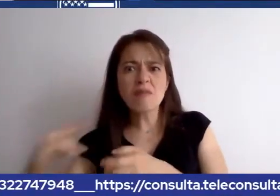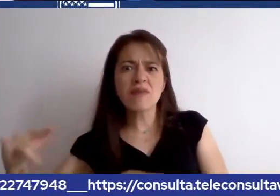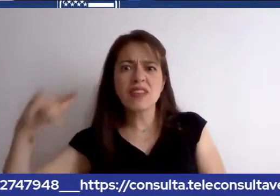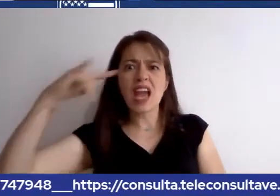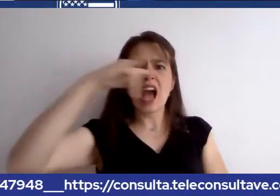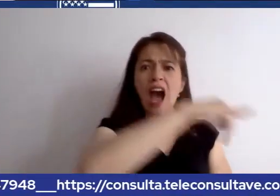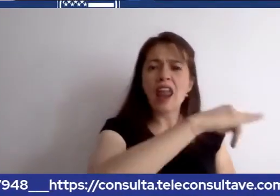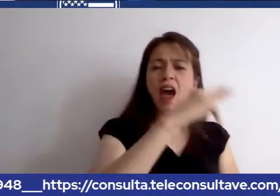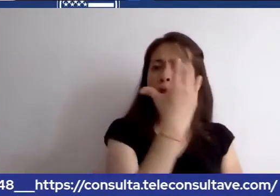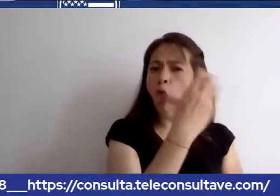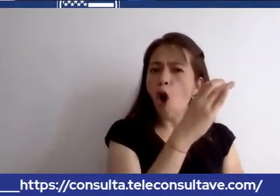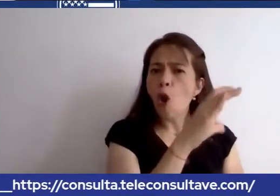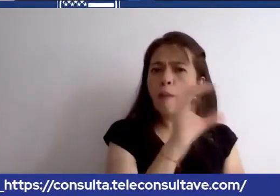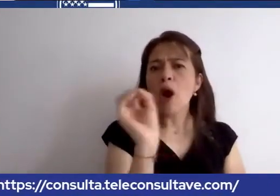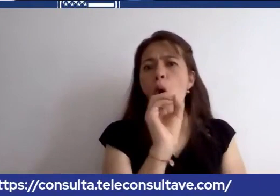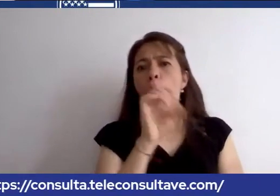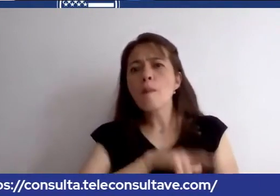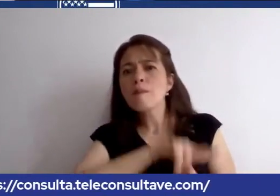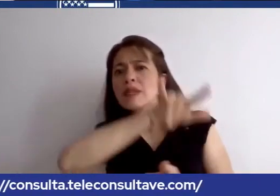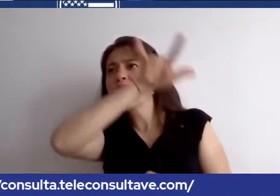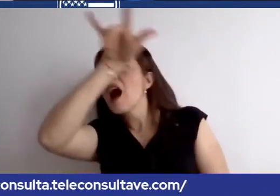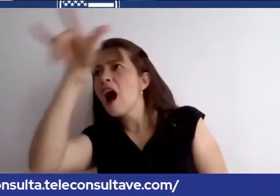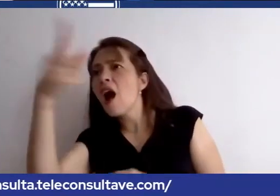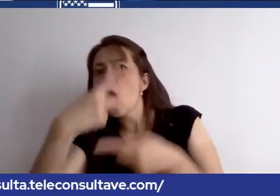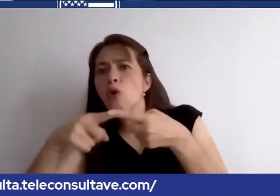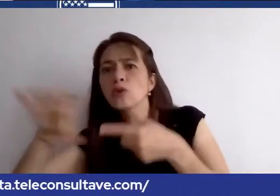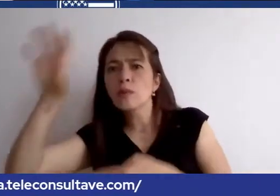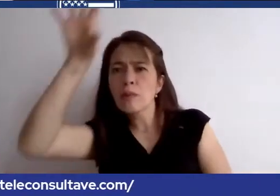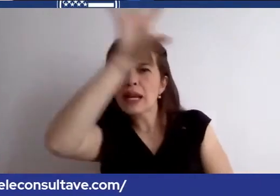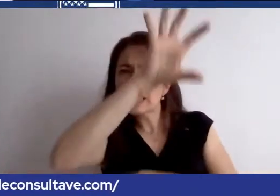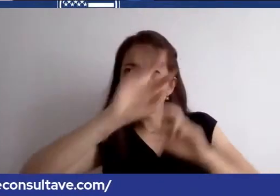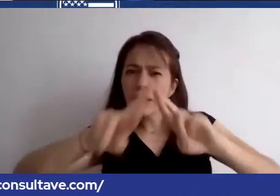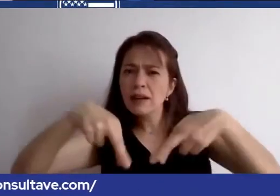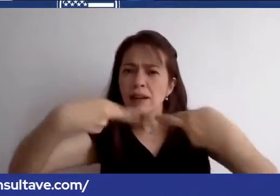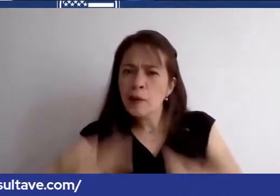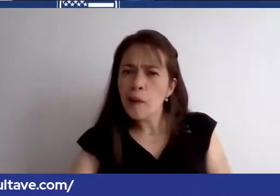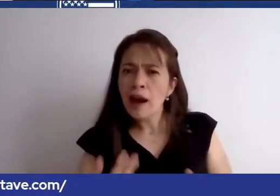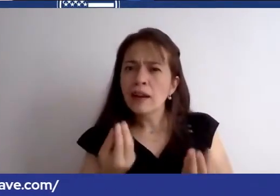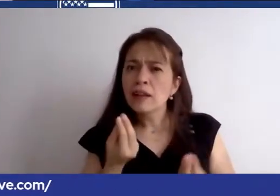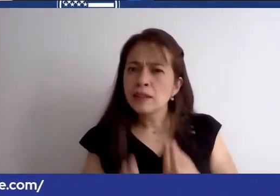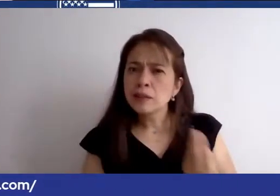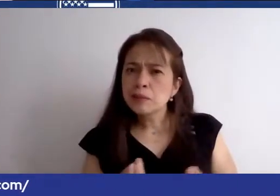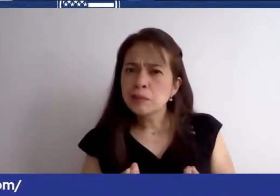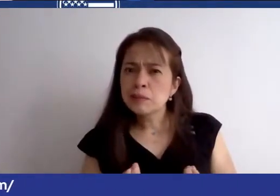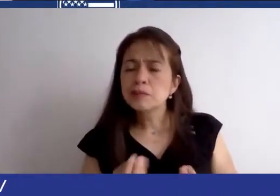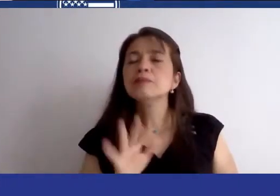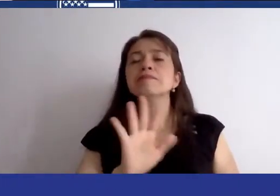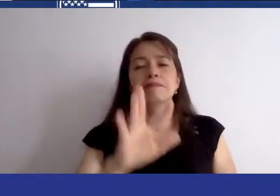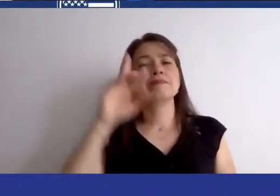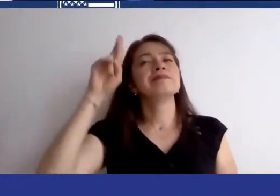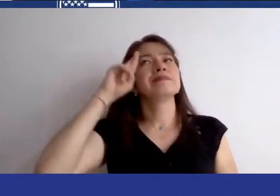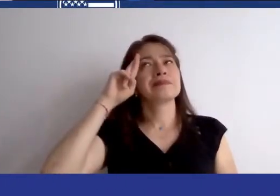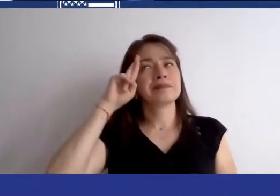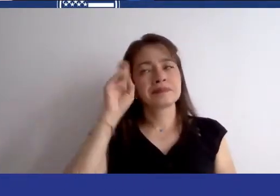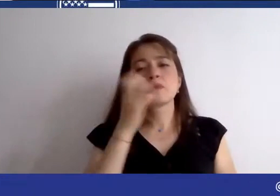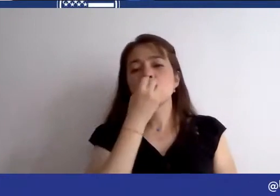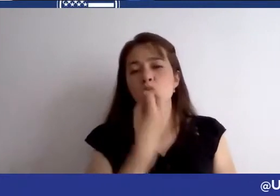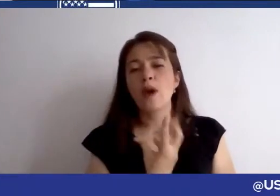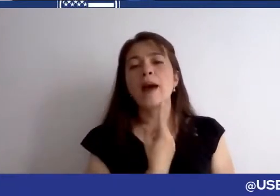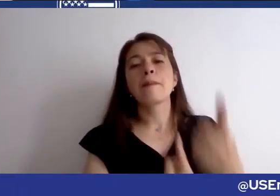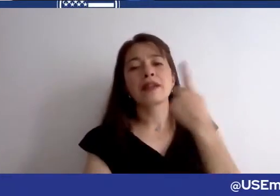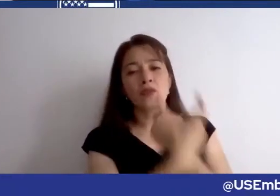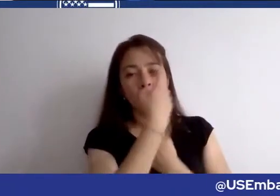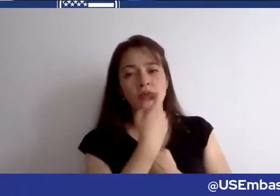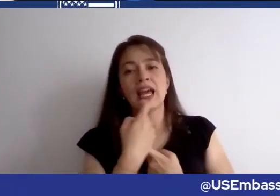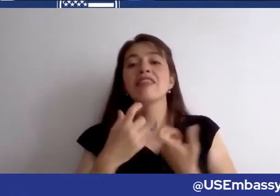otro país o a otro país para renovaciones ok es también es una buena pregunta pues